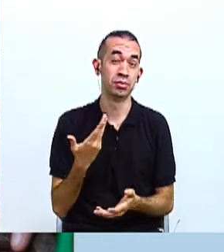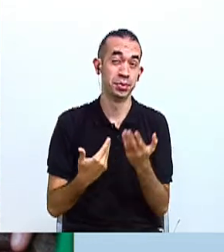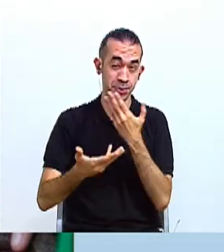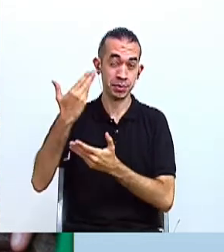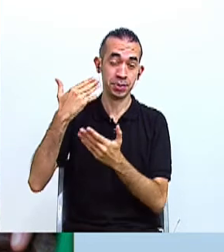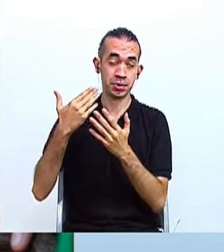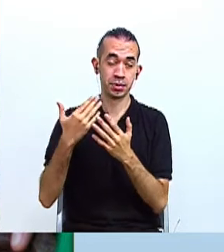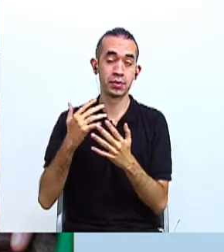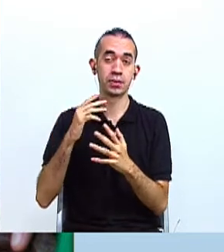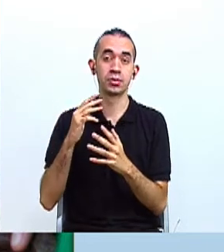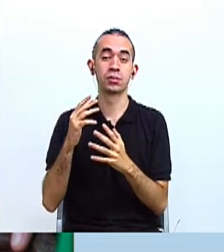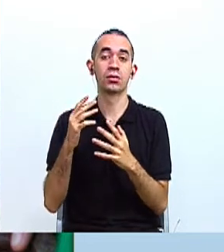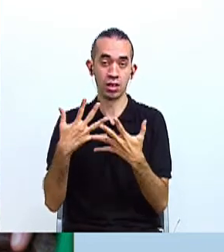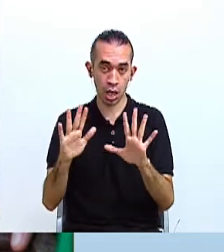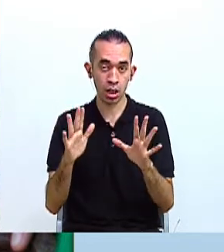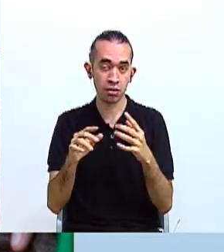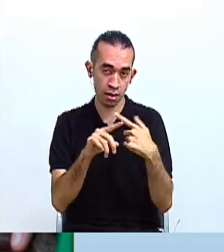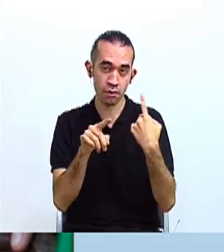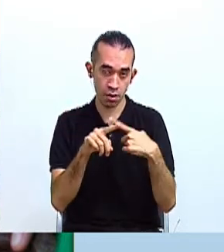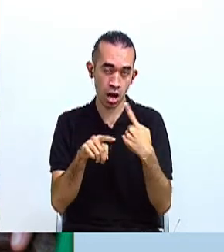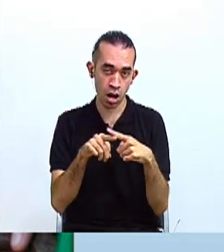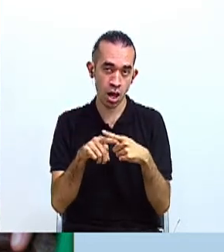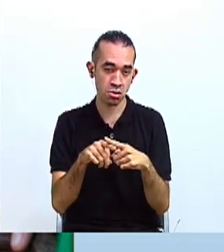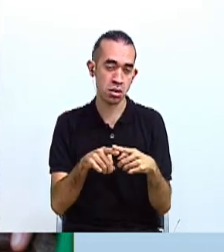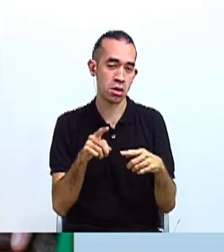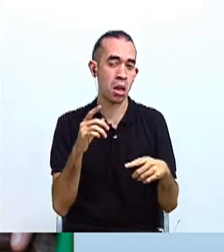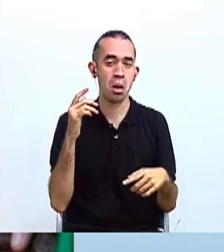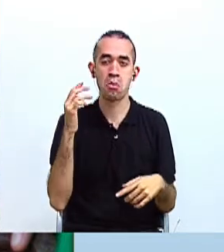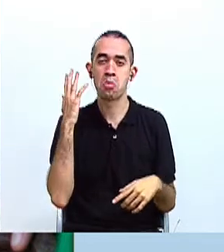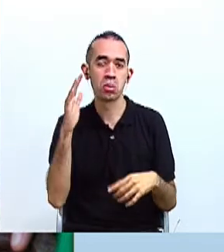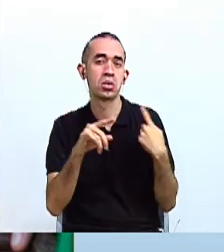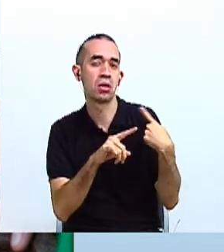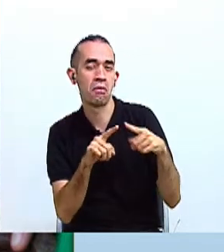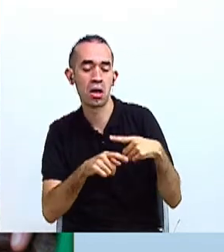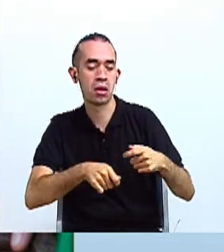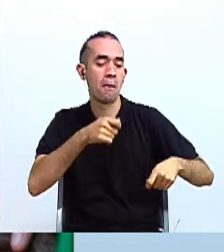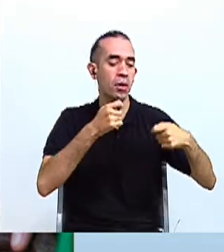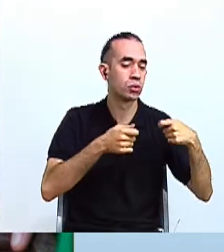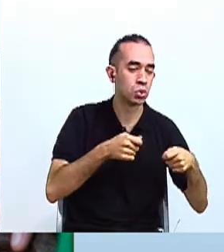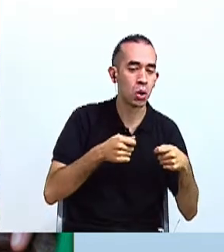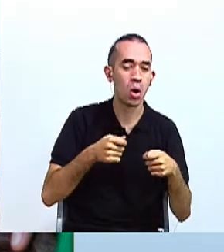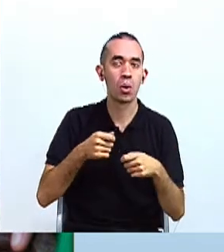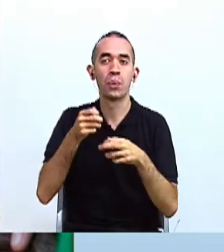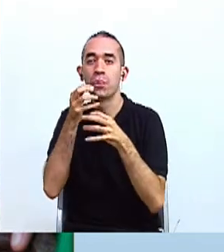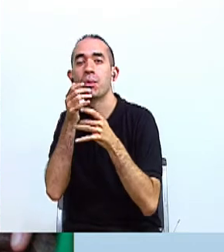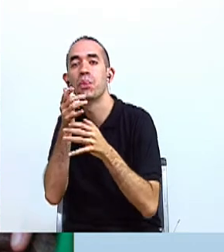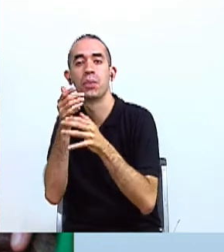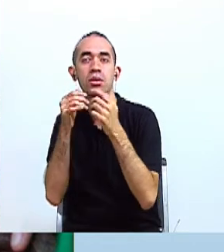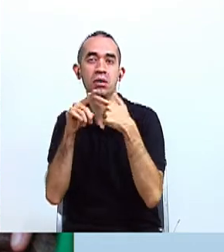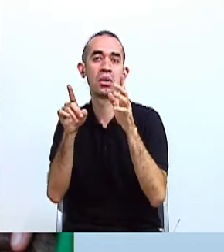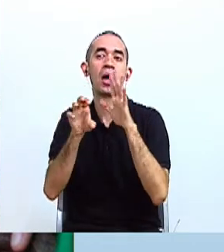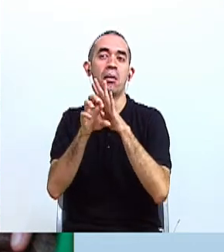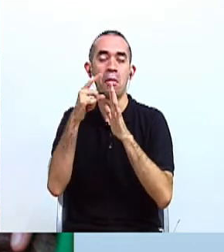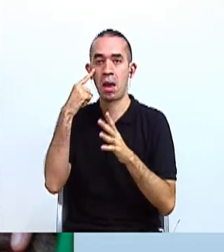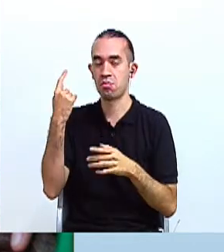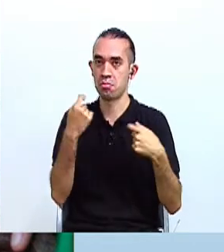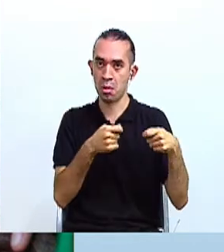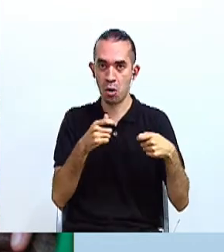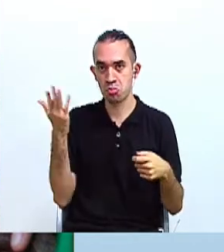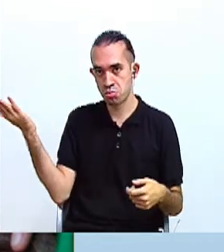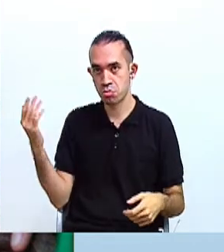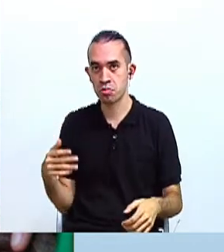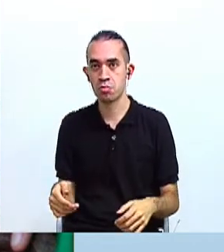desarrollaron distintos instrumentos musicales de percusión y de viento, como por ejemplo, tambores,